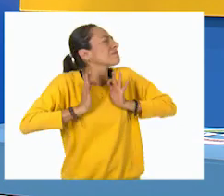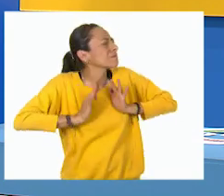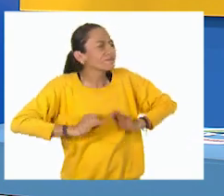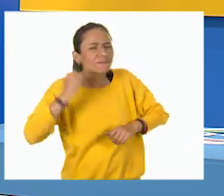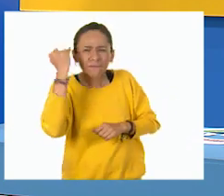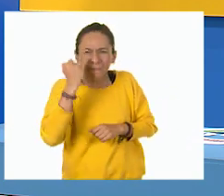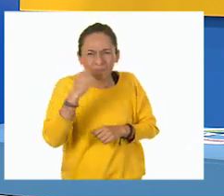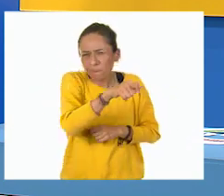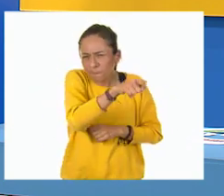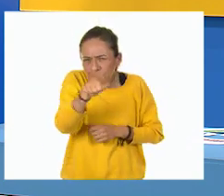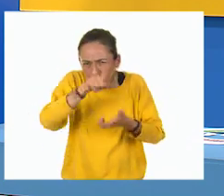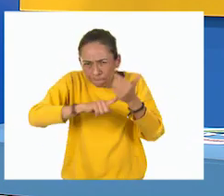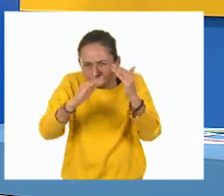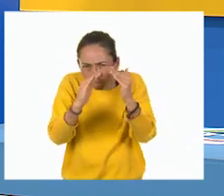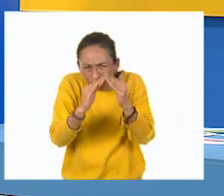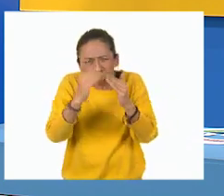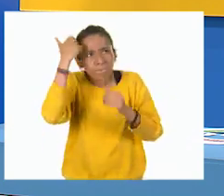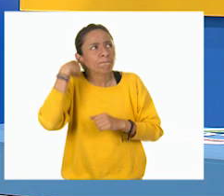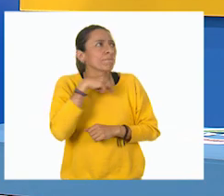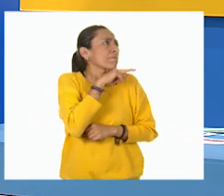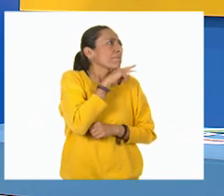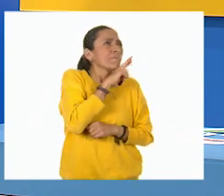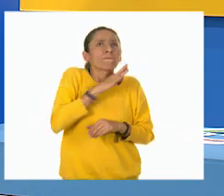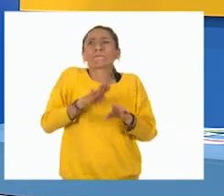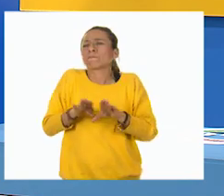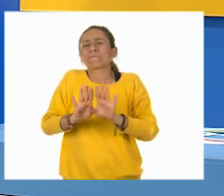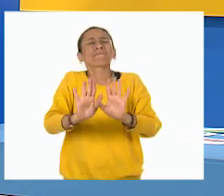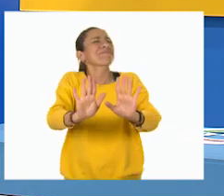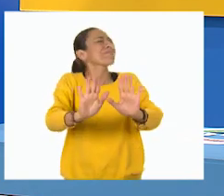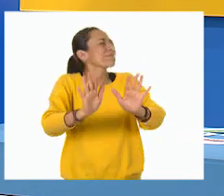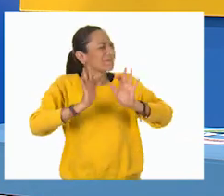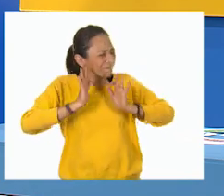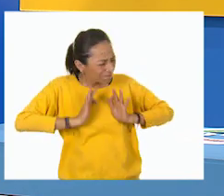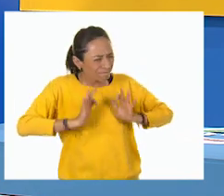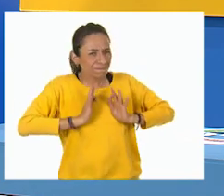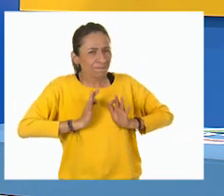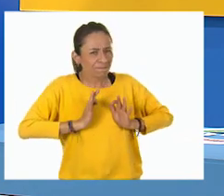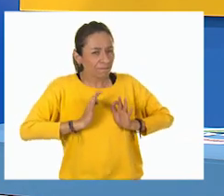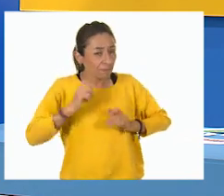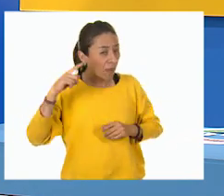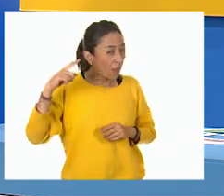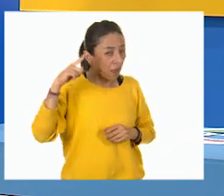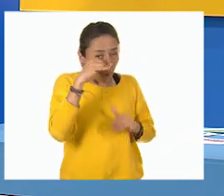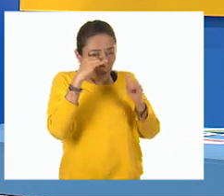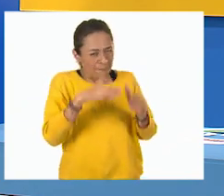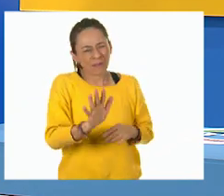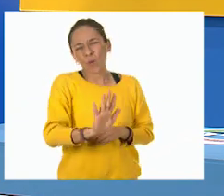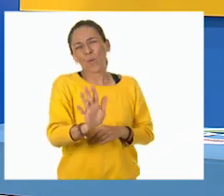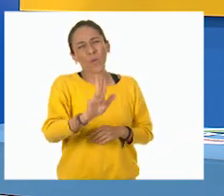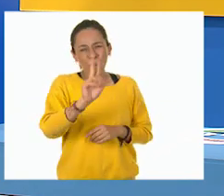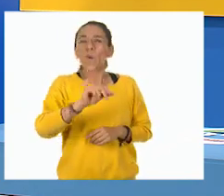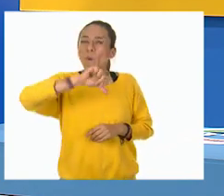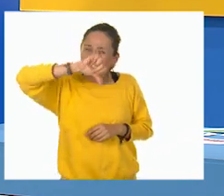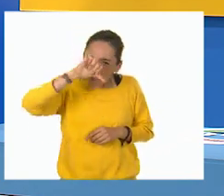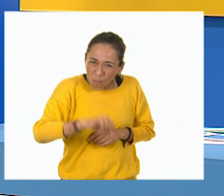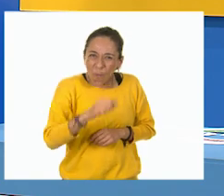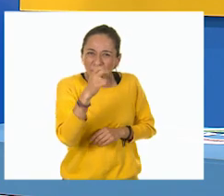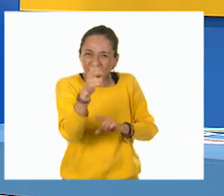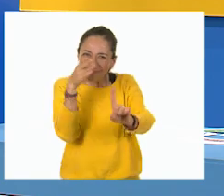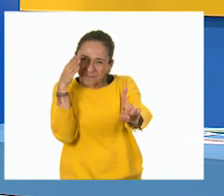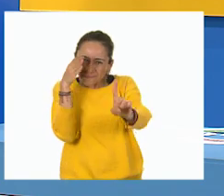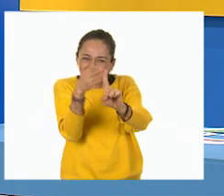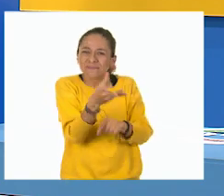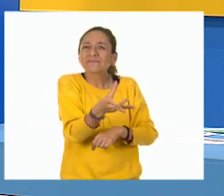ustedes ahí en casa, pues les aseguro que no es tan difícil. Precisamente el día de hoy aprenderemos a